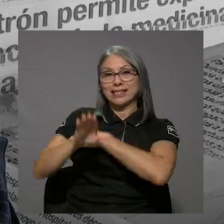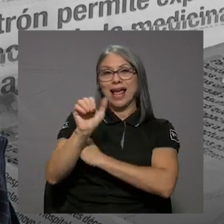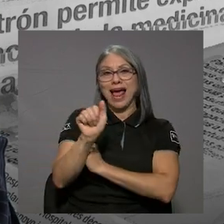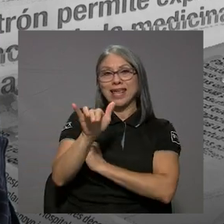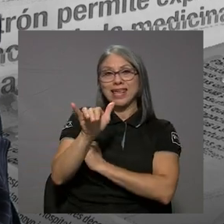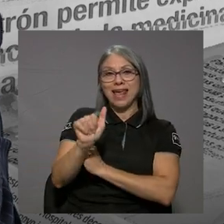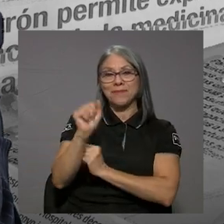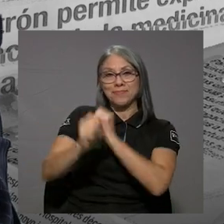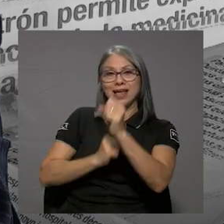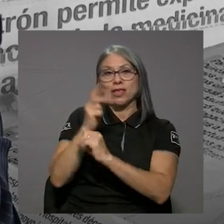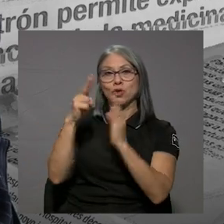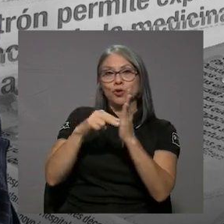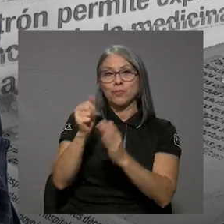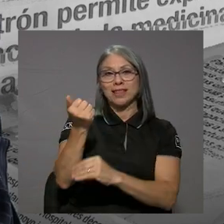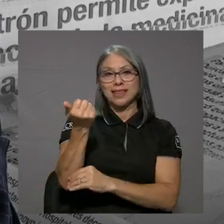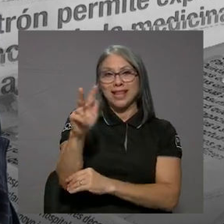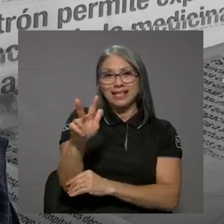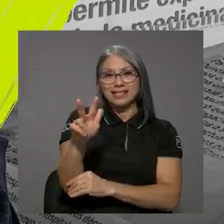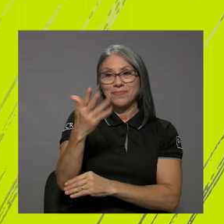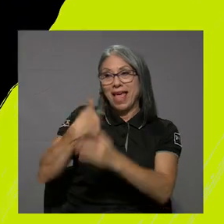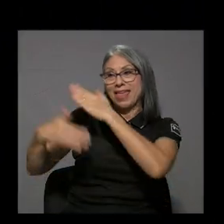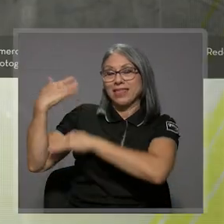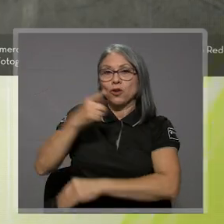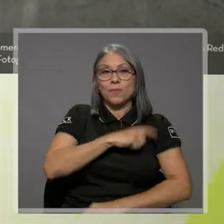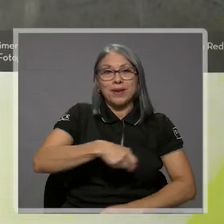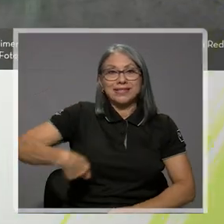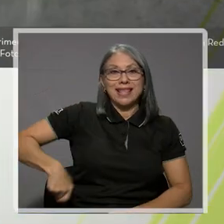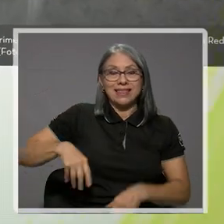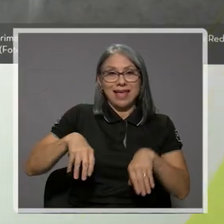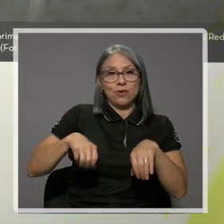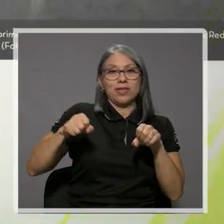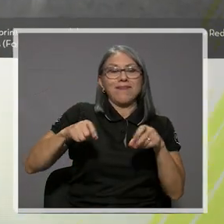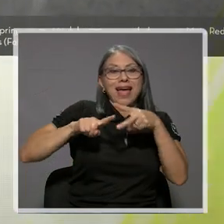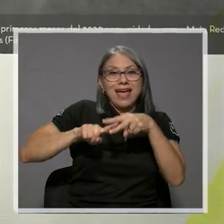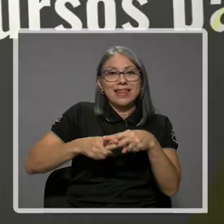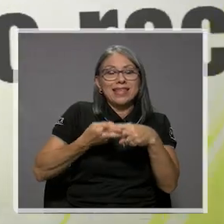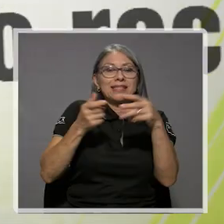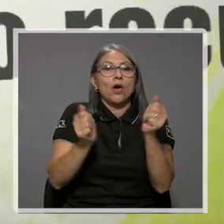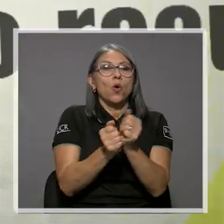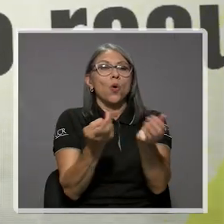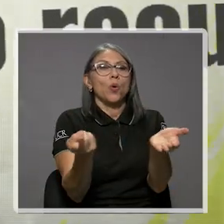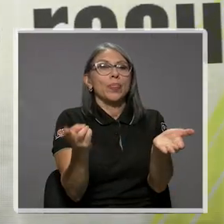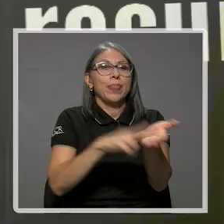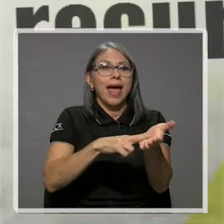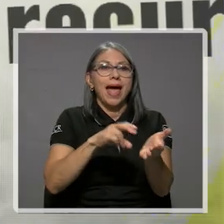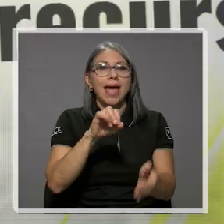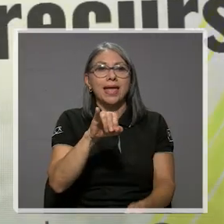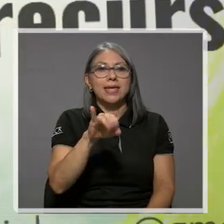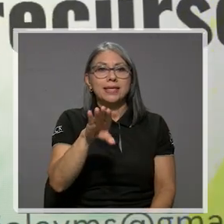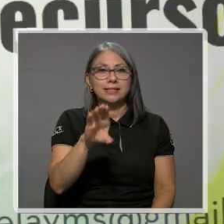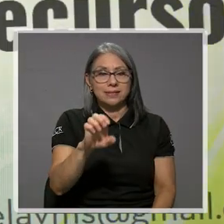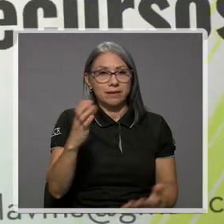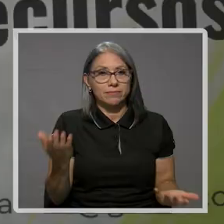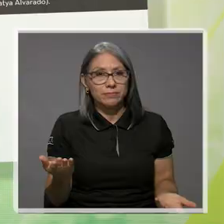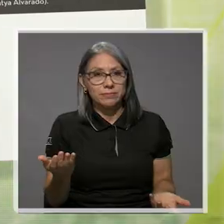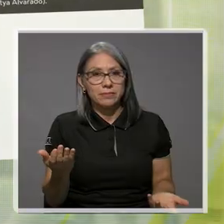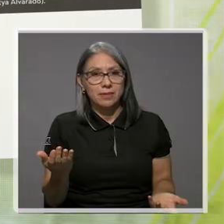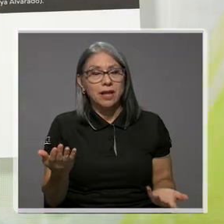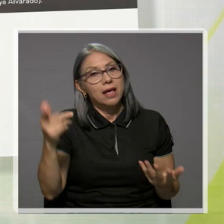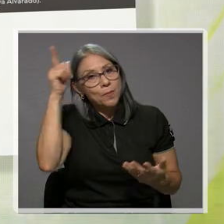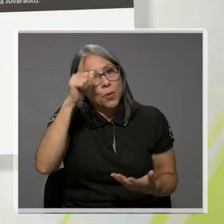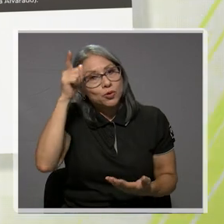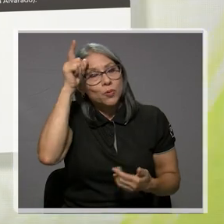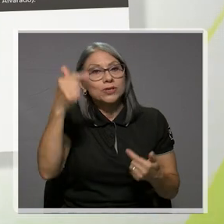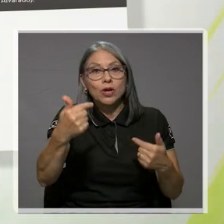año 2013, la anterior presidenta ejecutiva había iniciado con una contratación con el ICE. Y, por supuesto, que